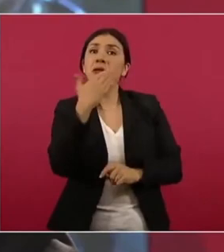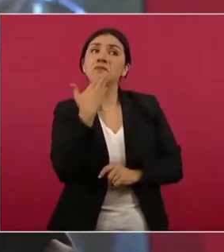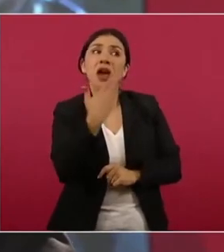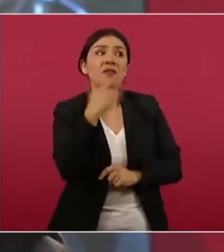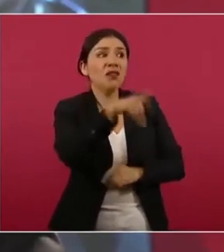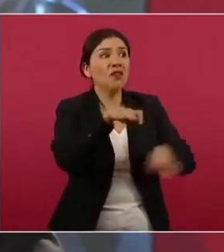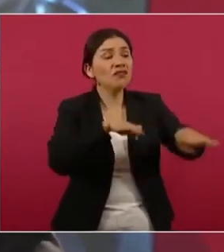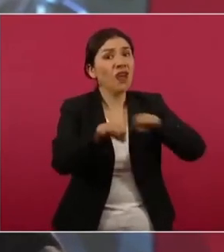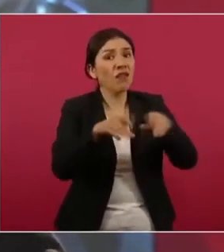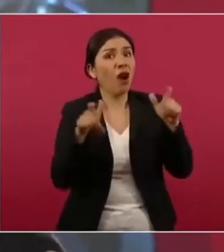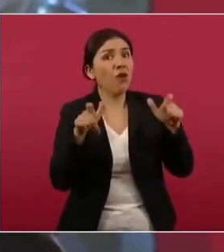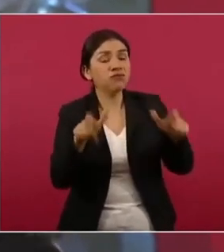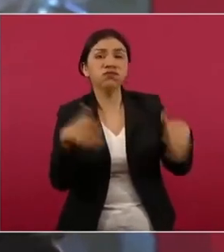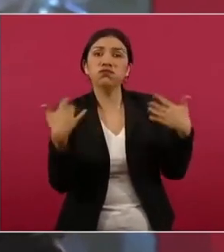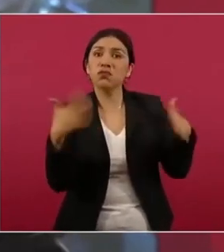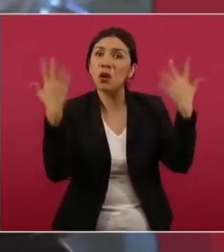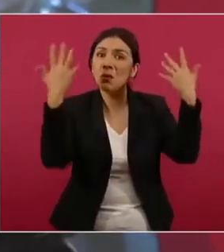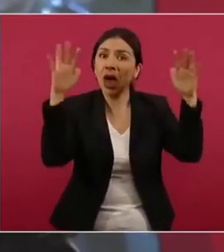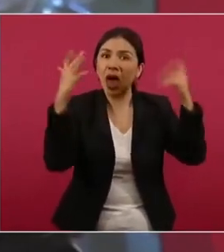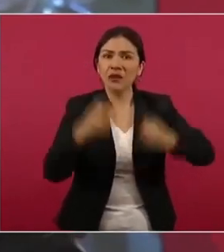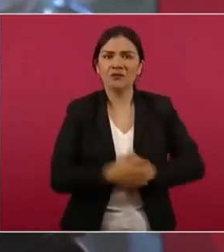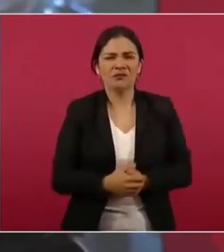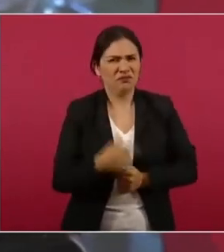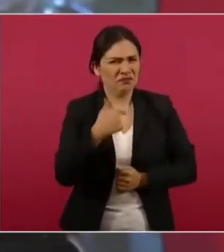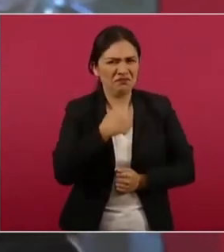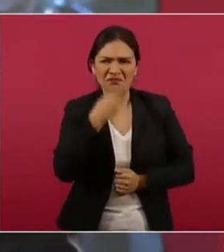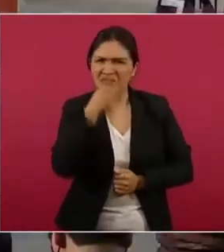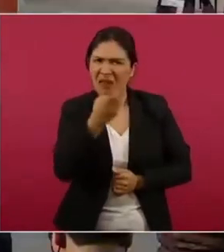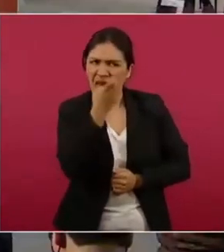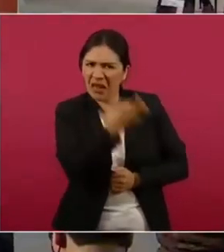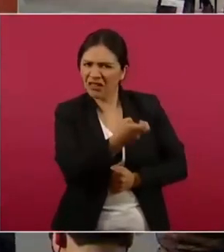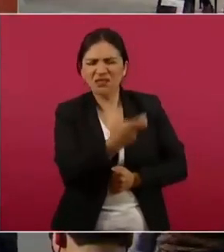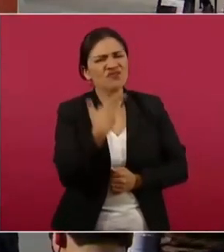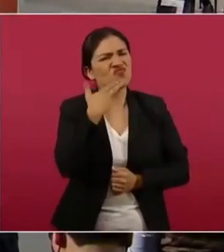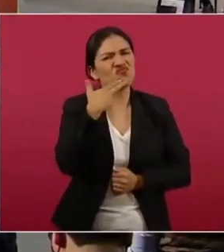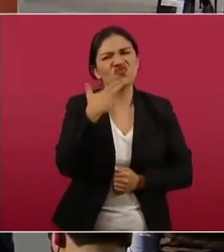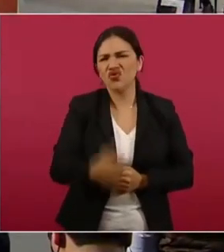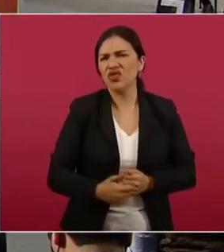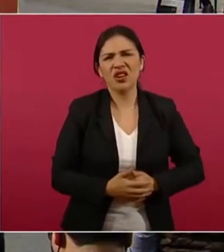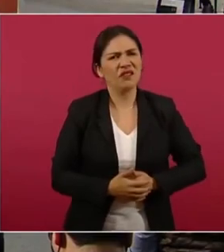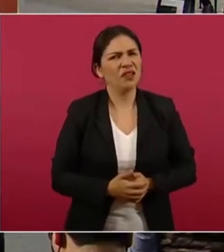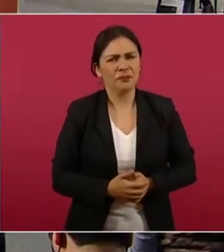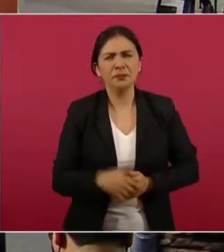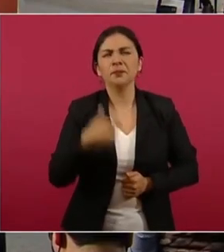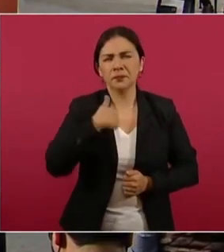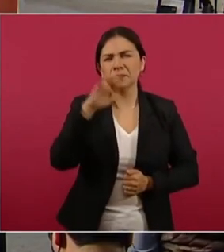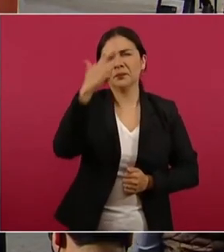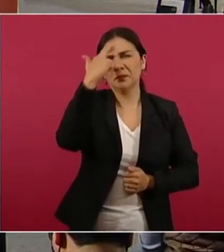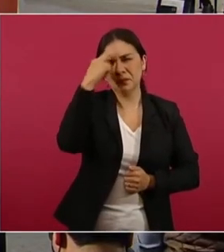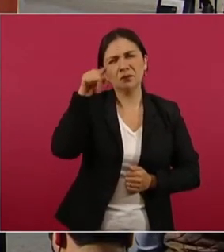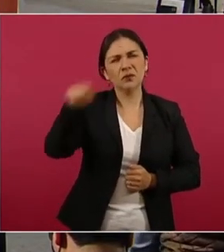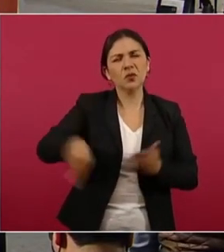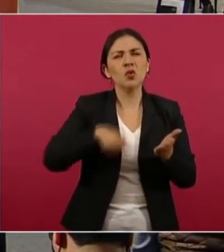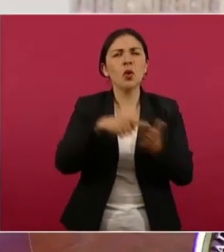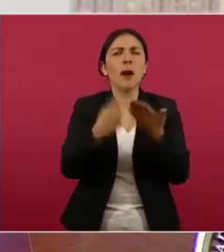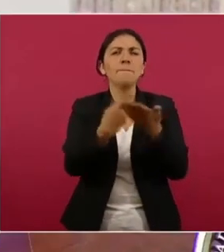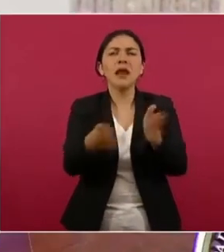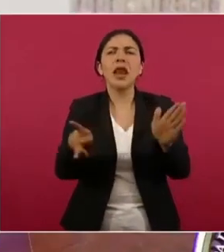eso no conduce a nada. Recuerdo que en una plaza pública